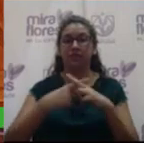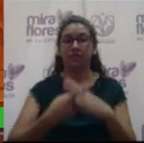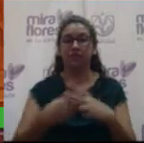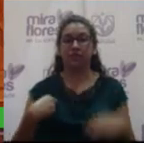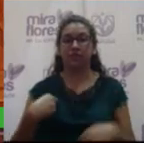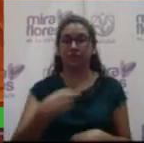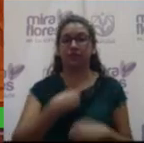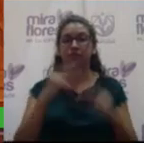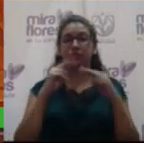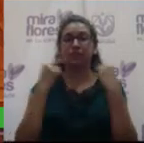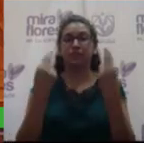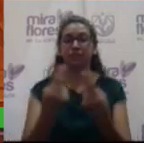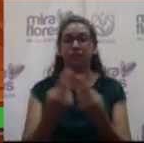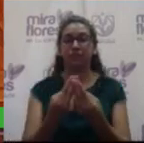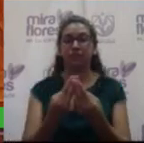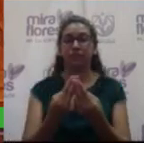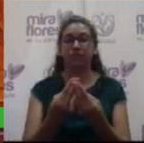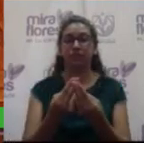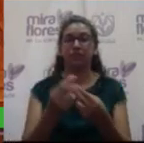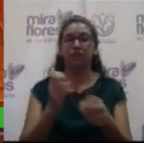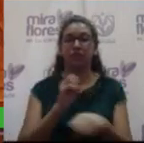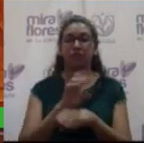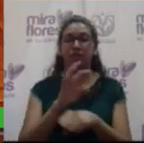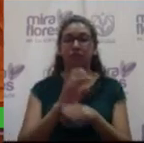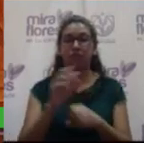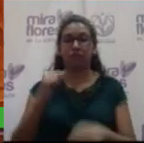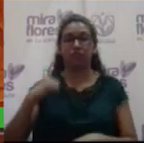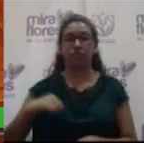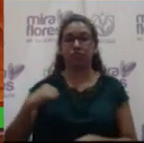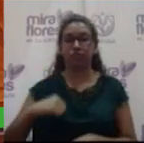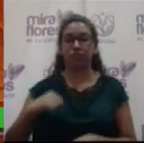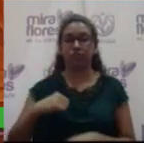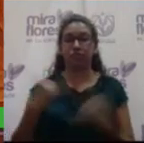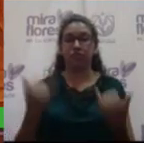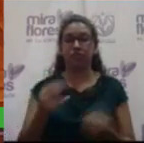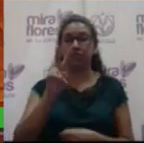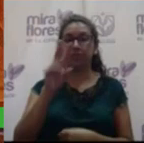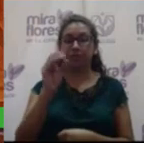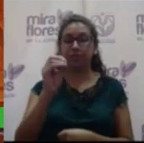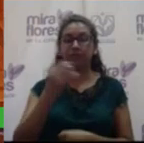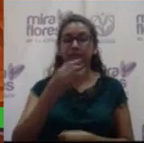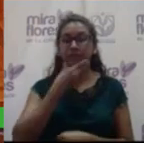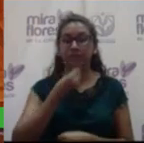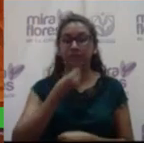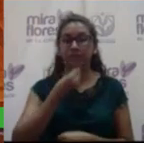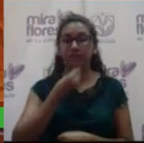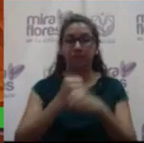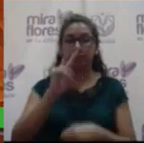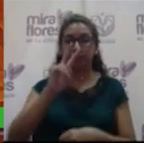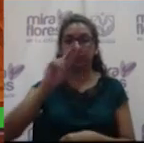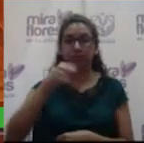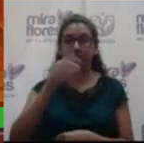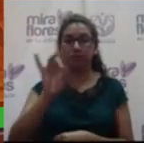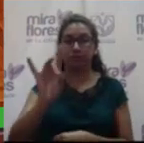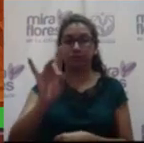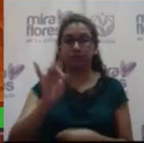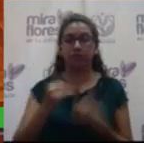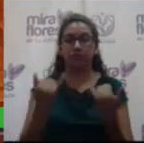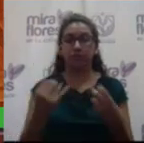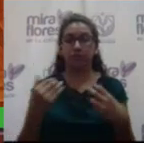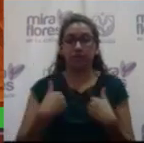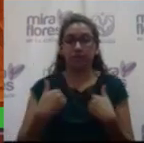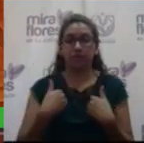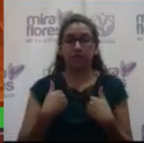Nuestra sesión del Consejo de Coordinación Local Distrital, hoy es 20 de diciembre del año 2018 y tenemos